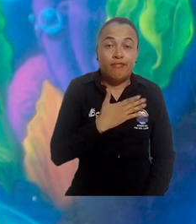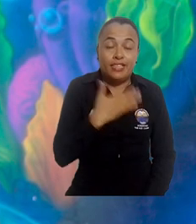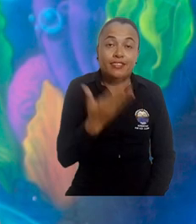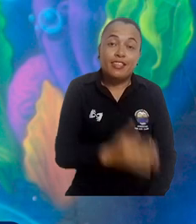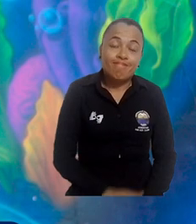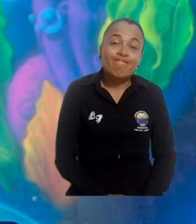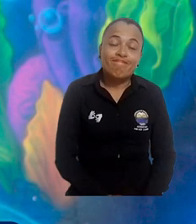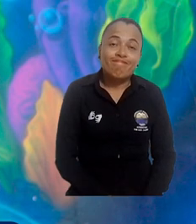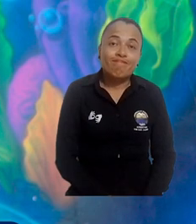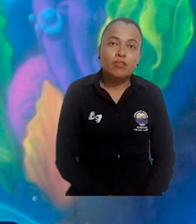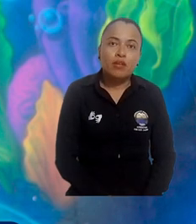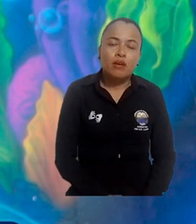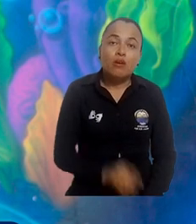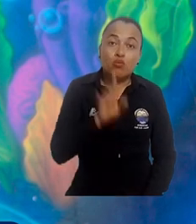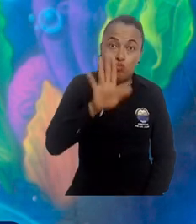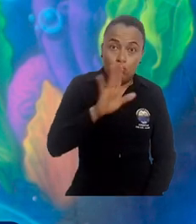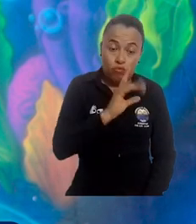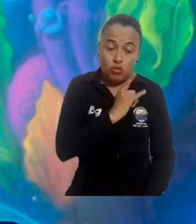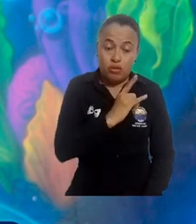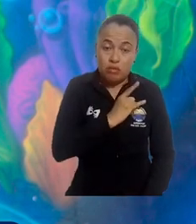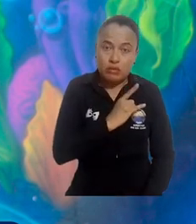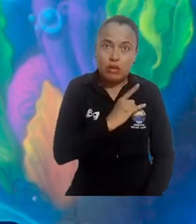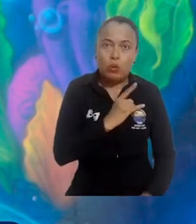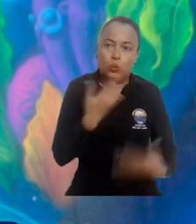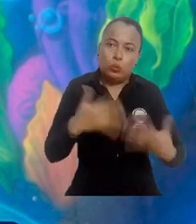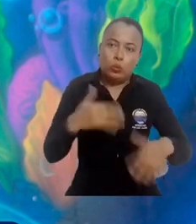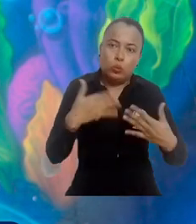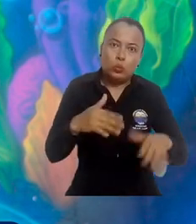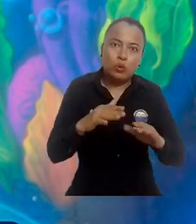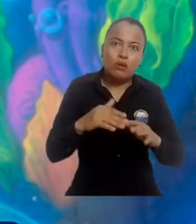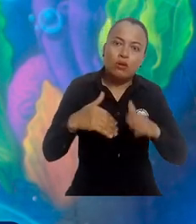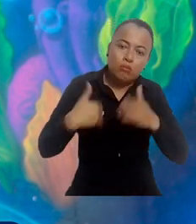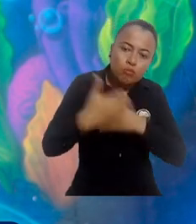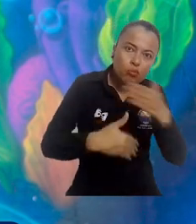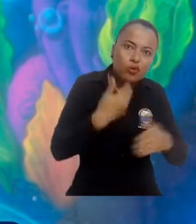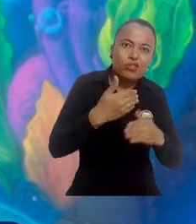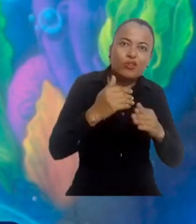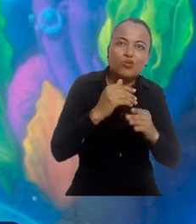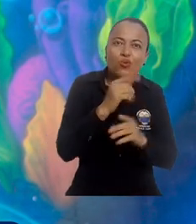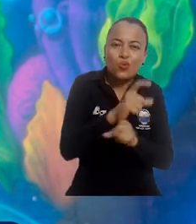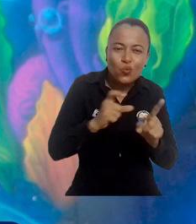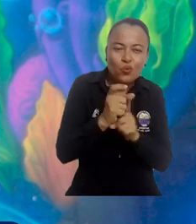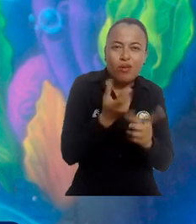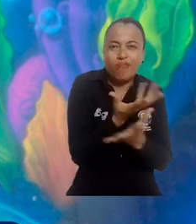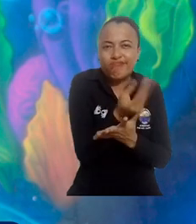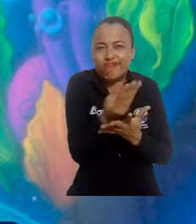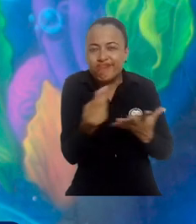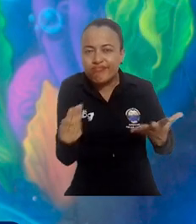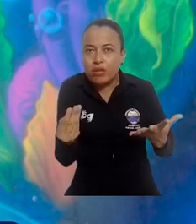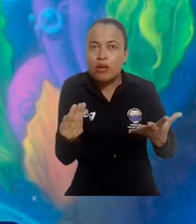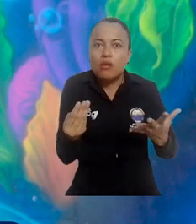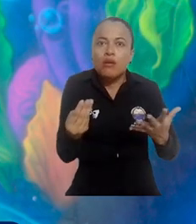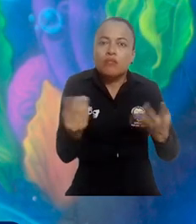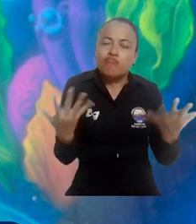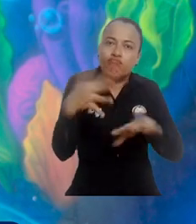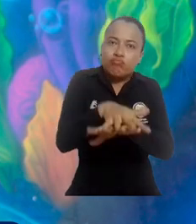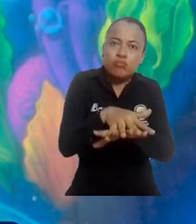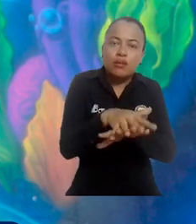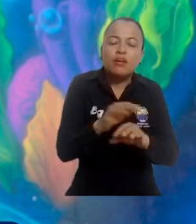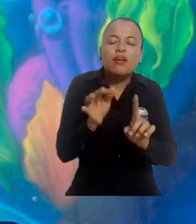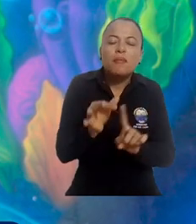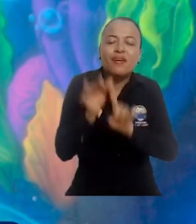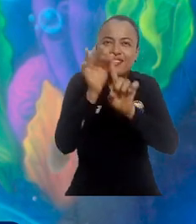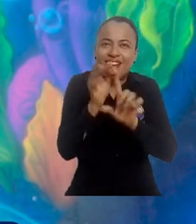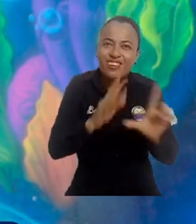Felicitarla, porque es una universidad que lleva una apuesta grande con estos procesos interculturales, especialmente el